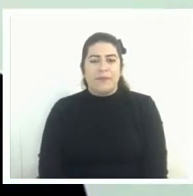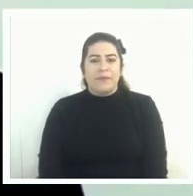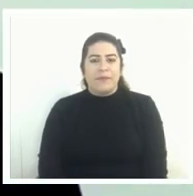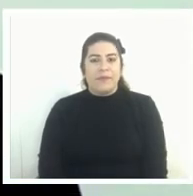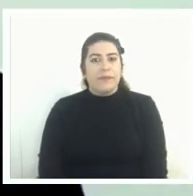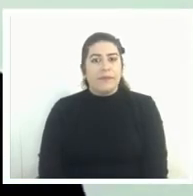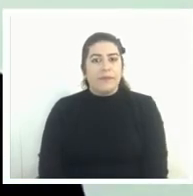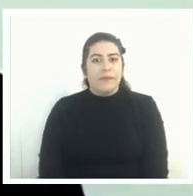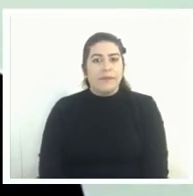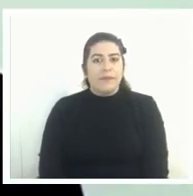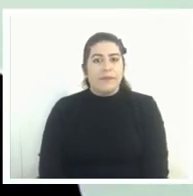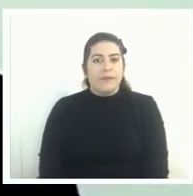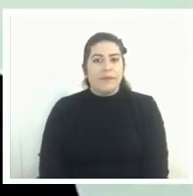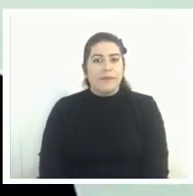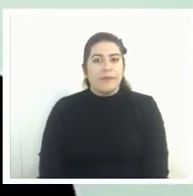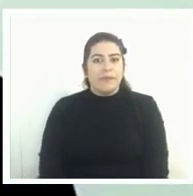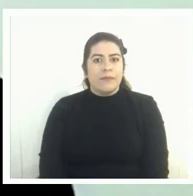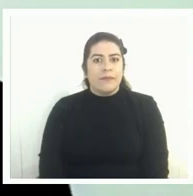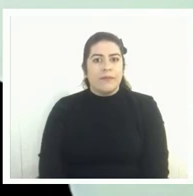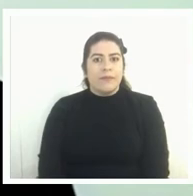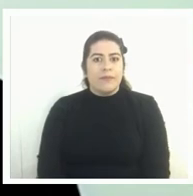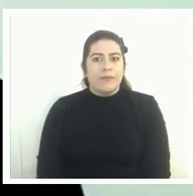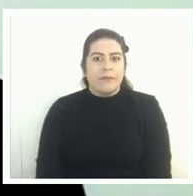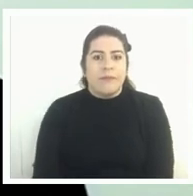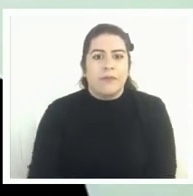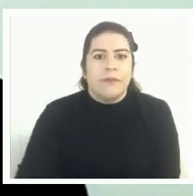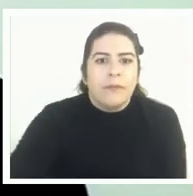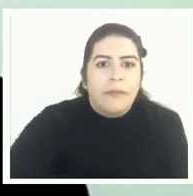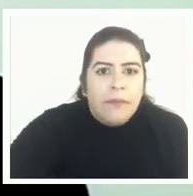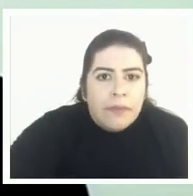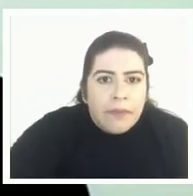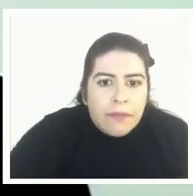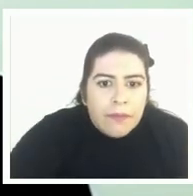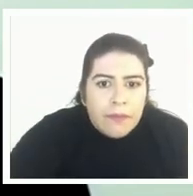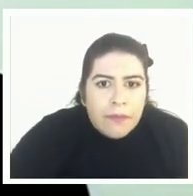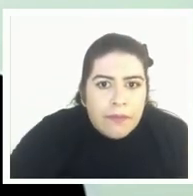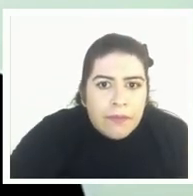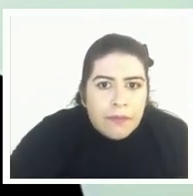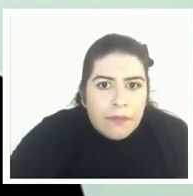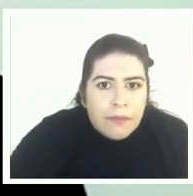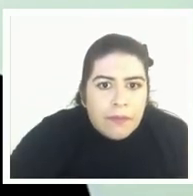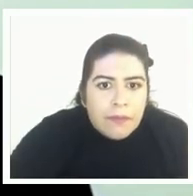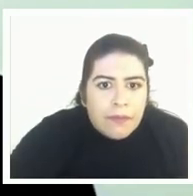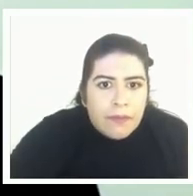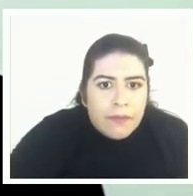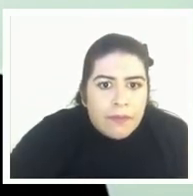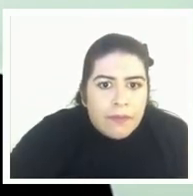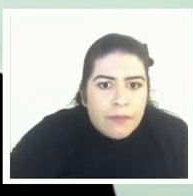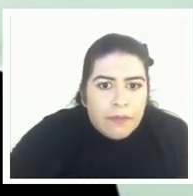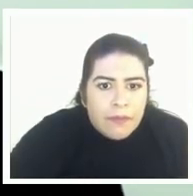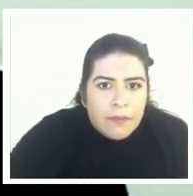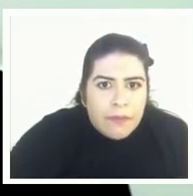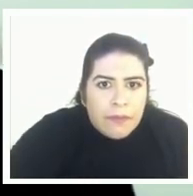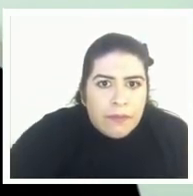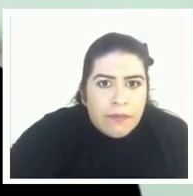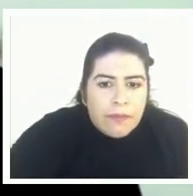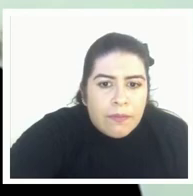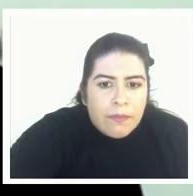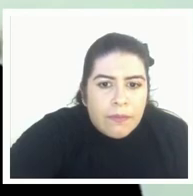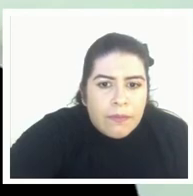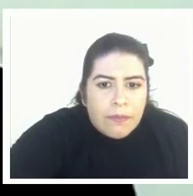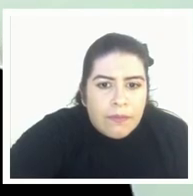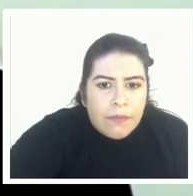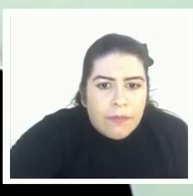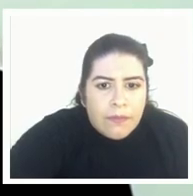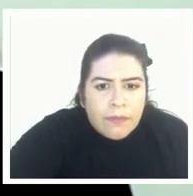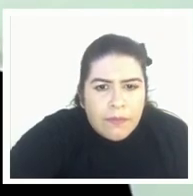educativos Alejandra Misala la directora del CIAE del Instituto de Educación y a las panelistas que me antecedieron que fueron